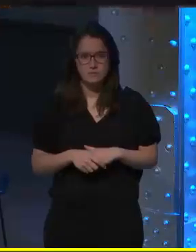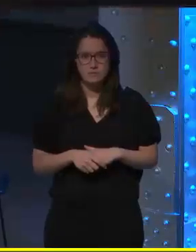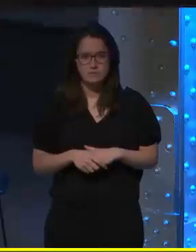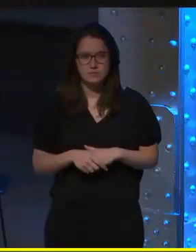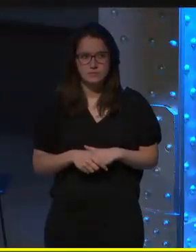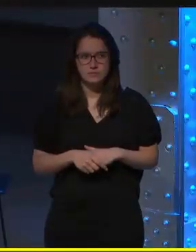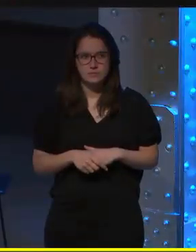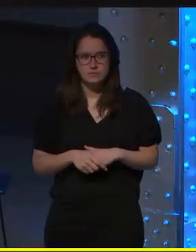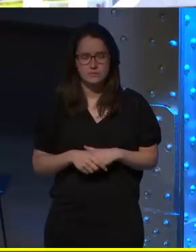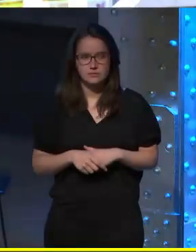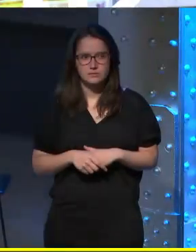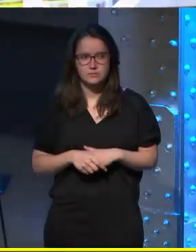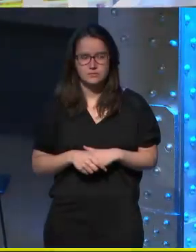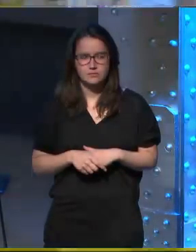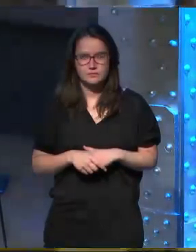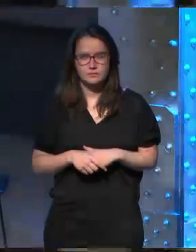Aplausos